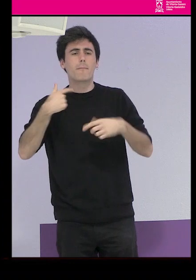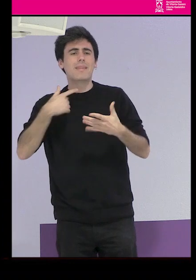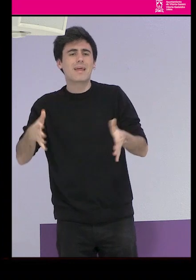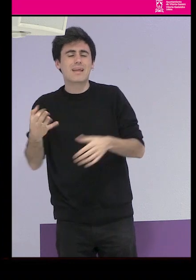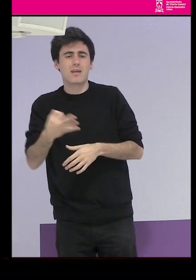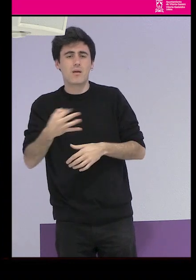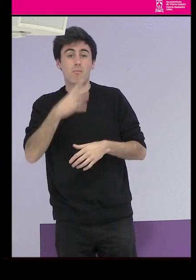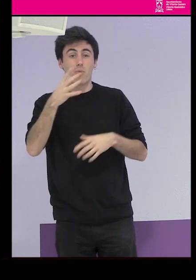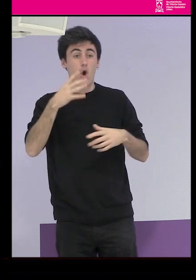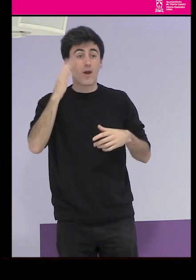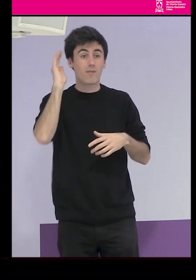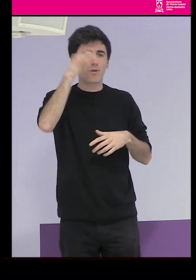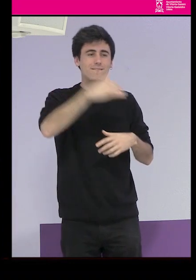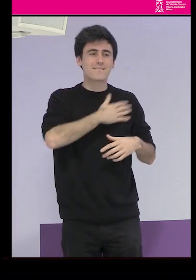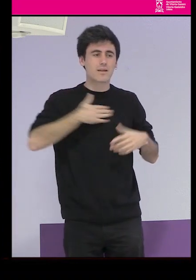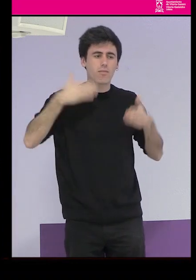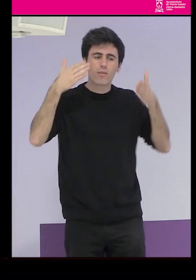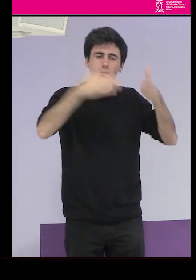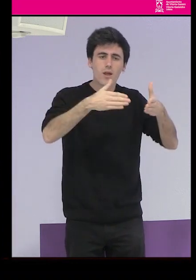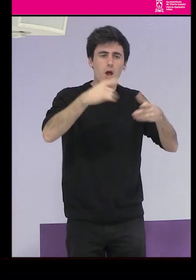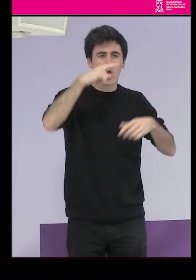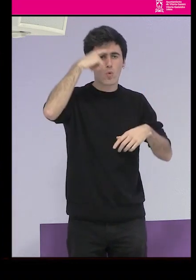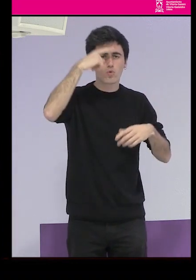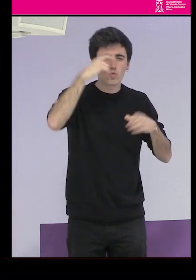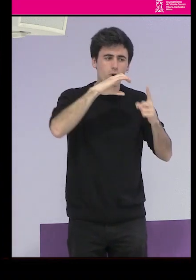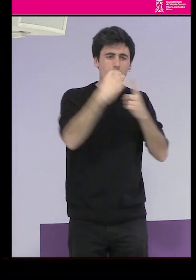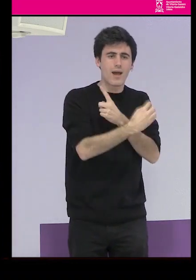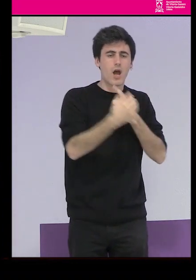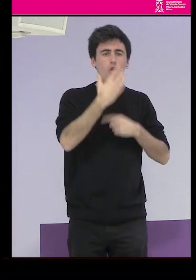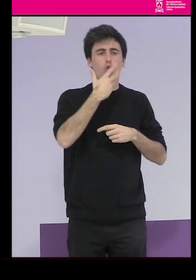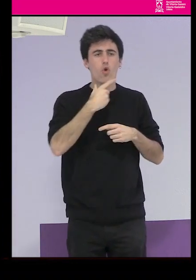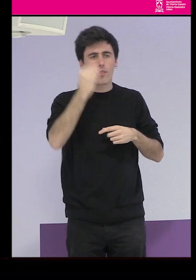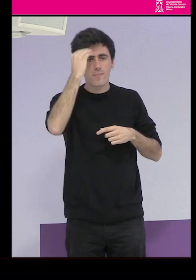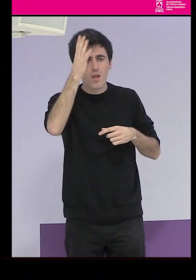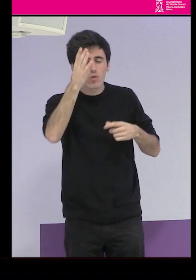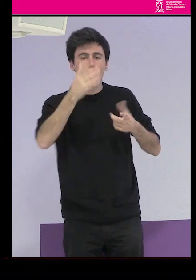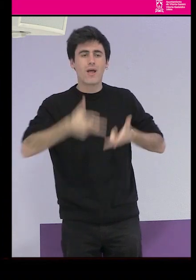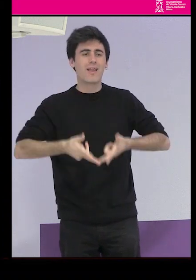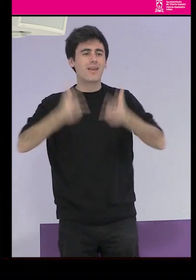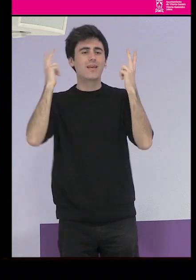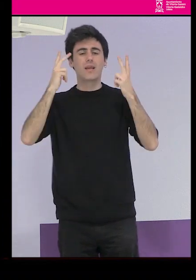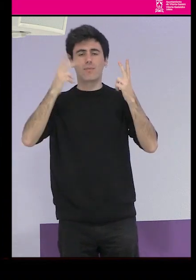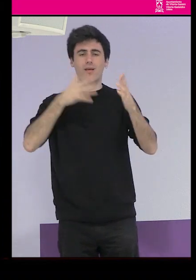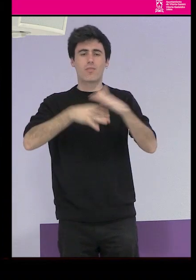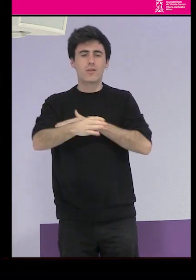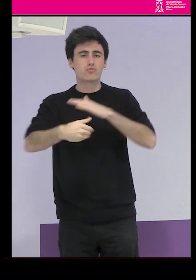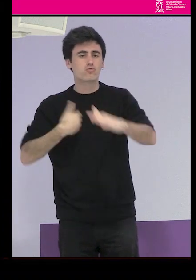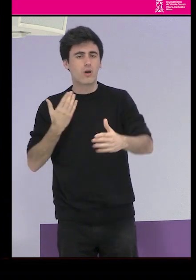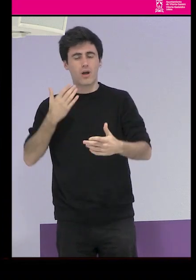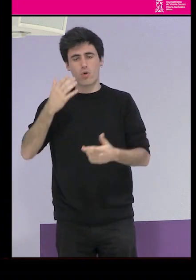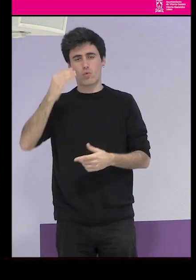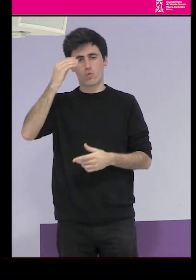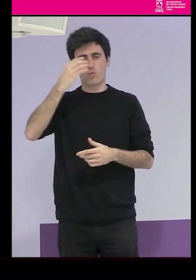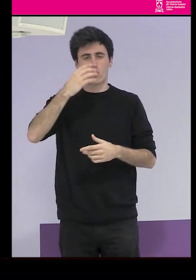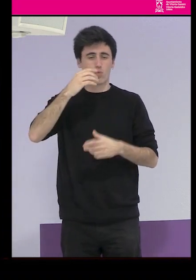puso mucha atención en la cultura, en el conocimiento, en el libre y gratuito acceso a la cultura, a las